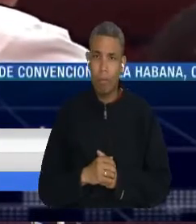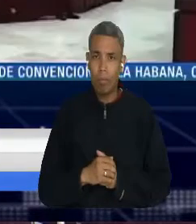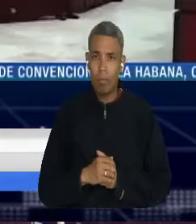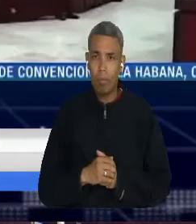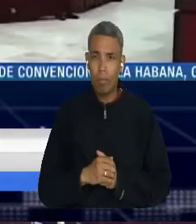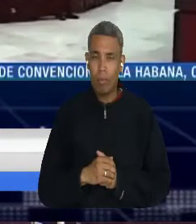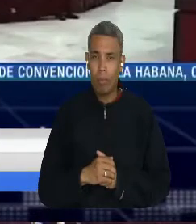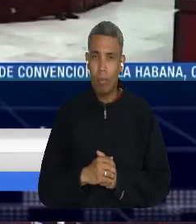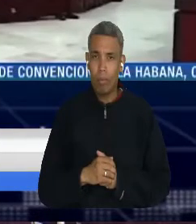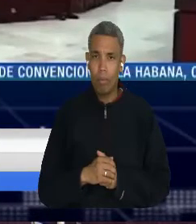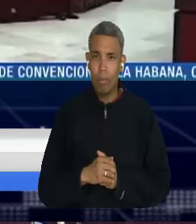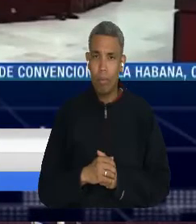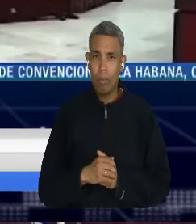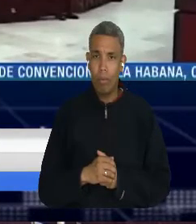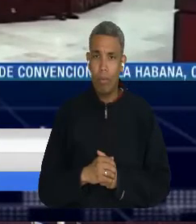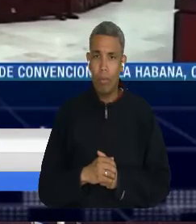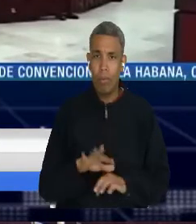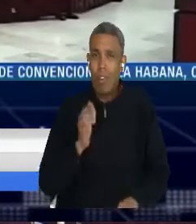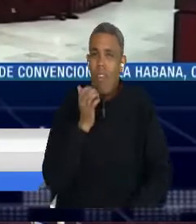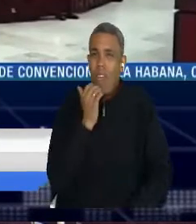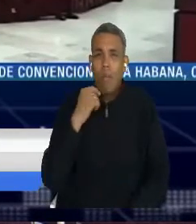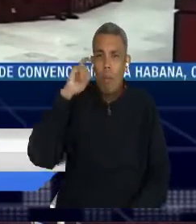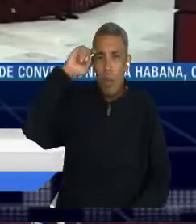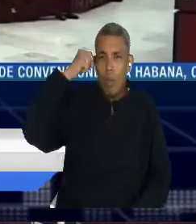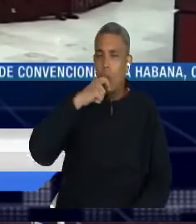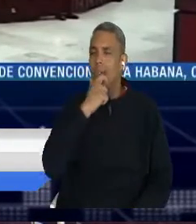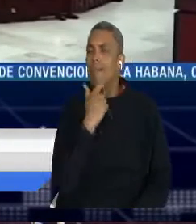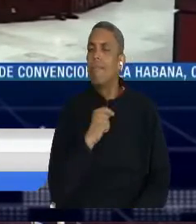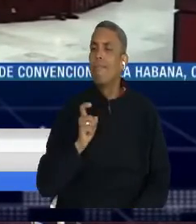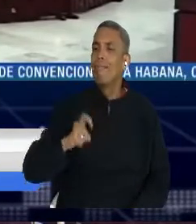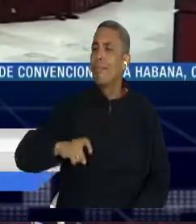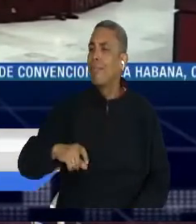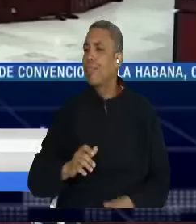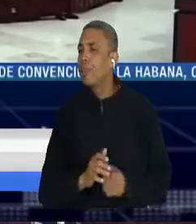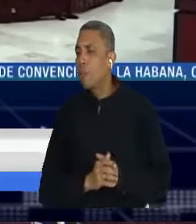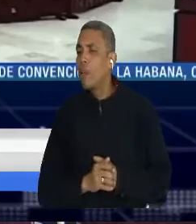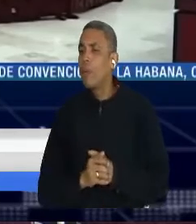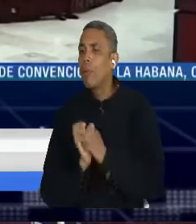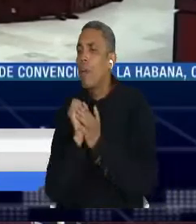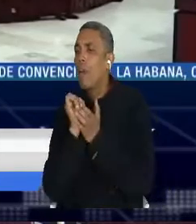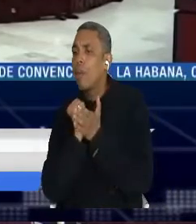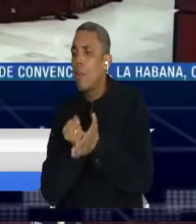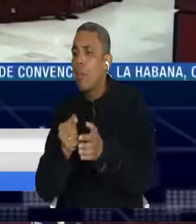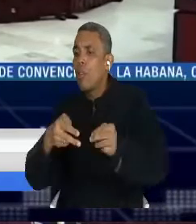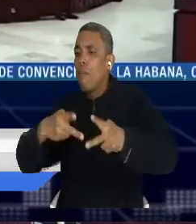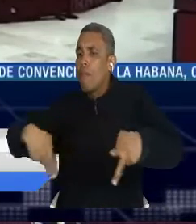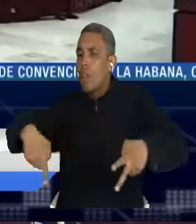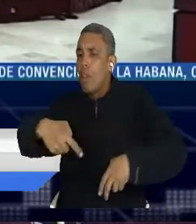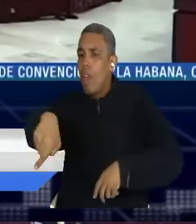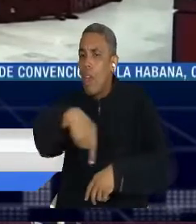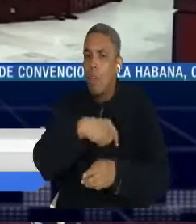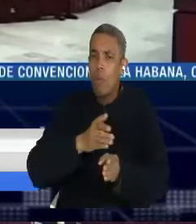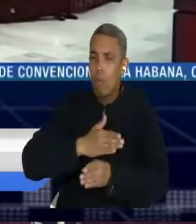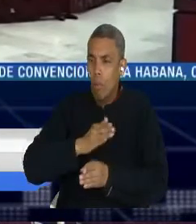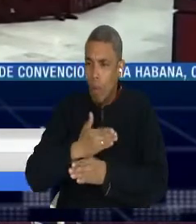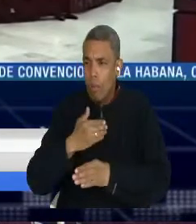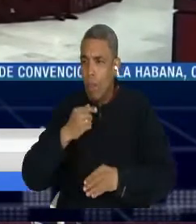Entonces, regular el mercado y el narcotráfico es un gran reto para el país.